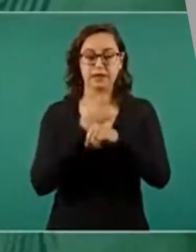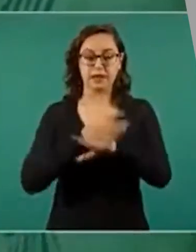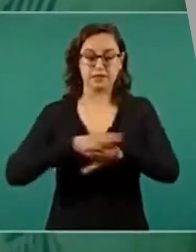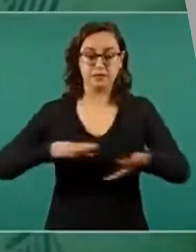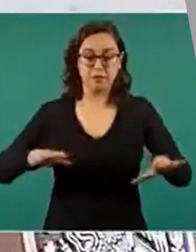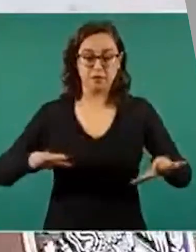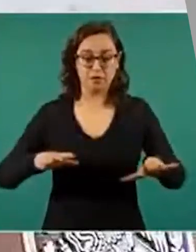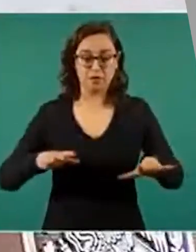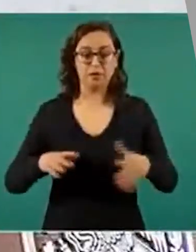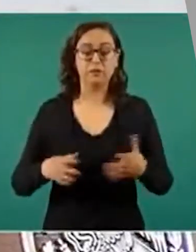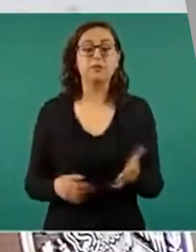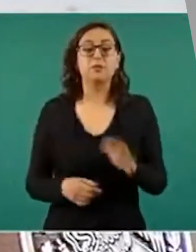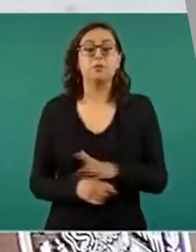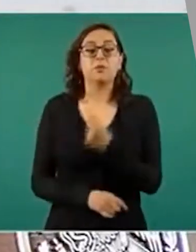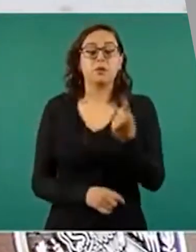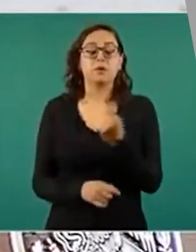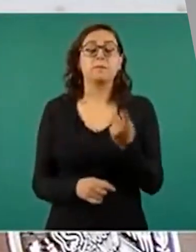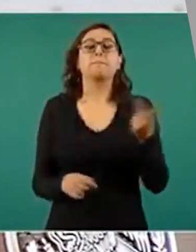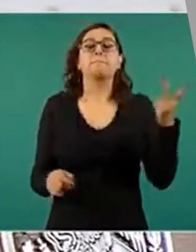nosotros también padecemos.